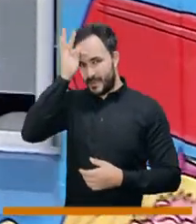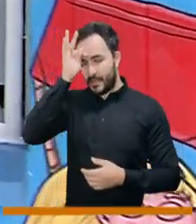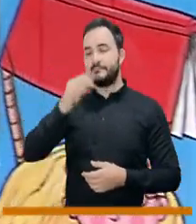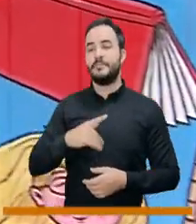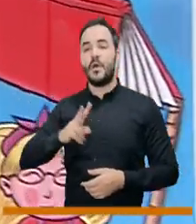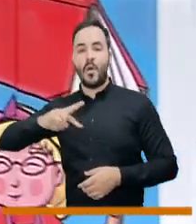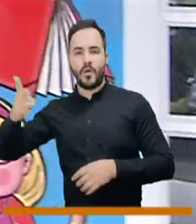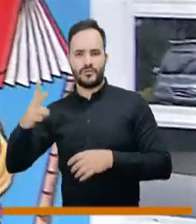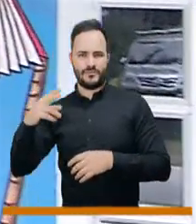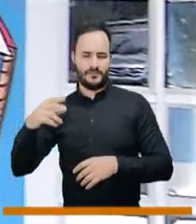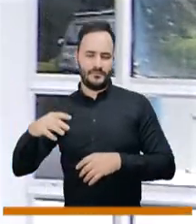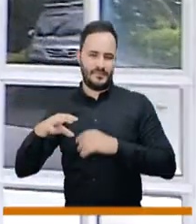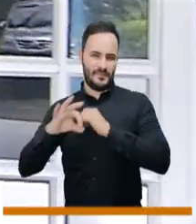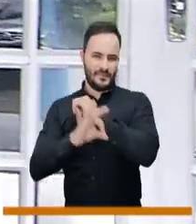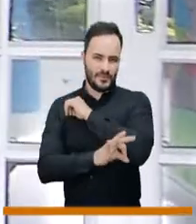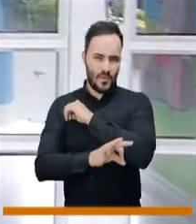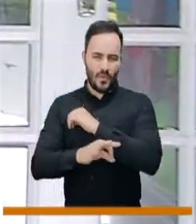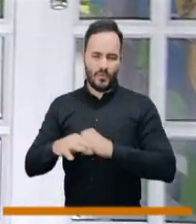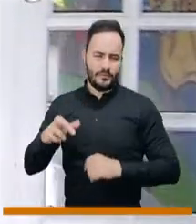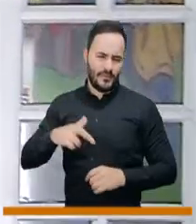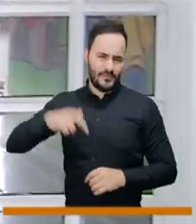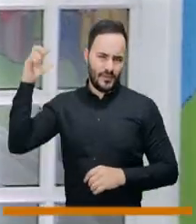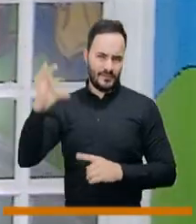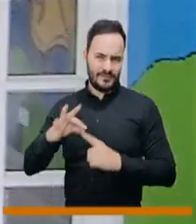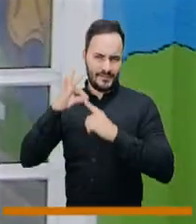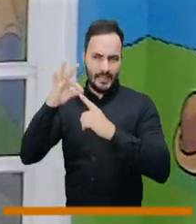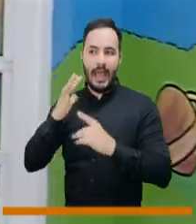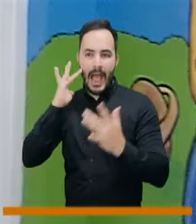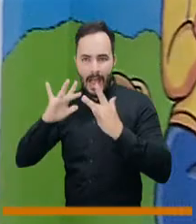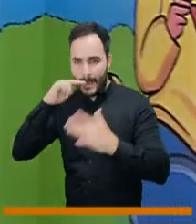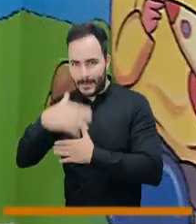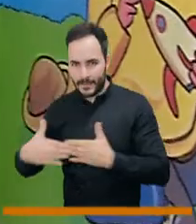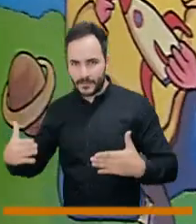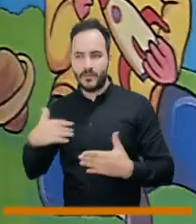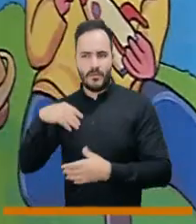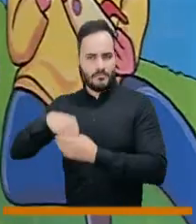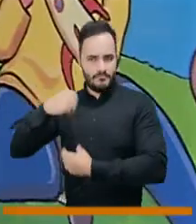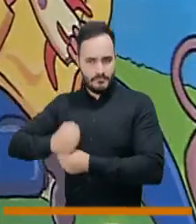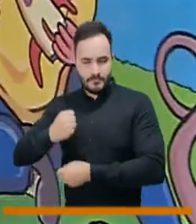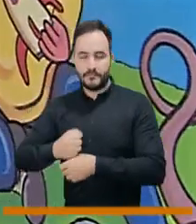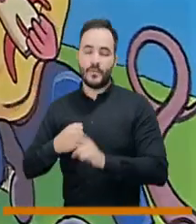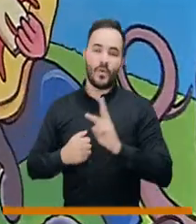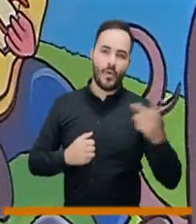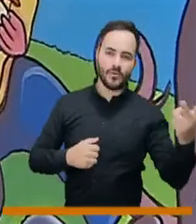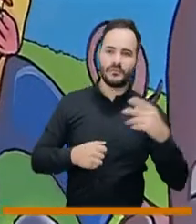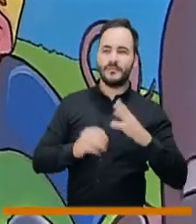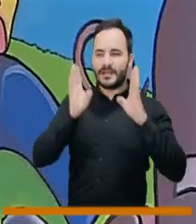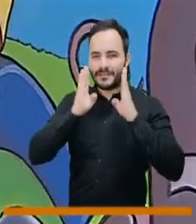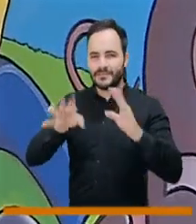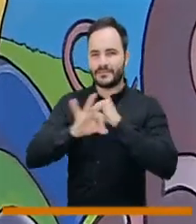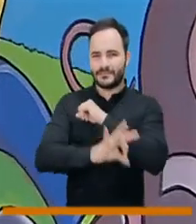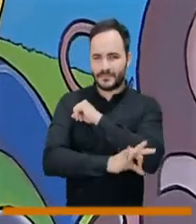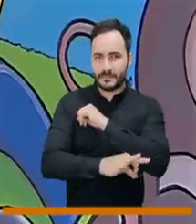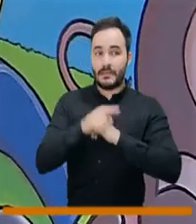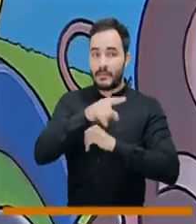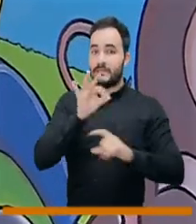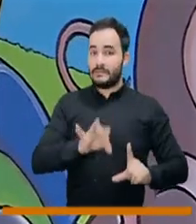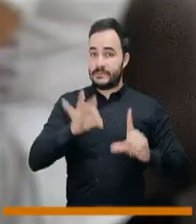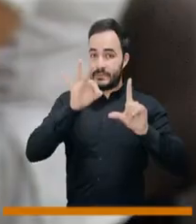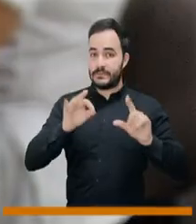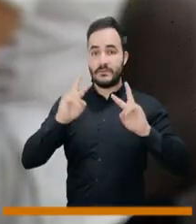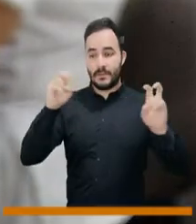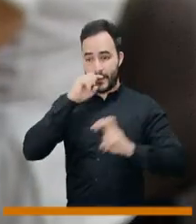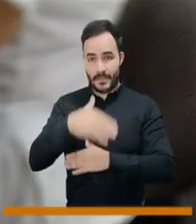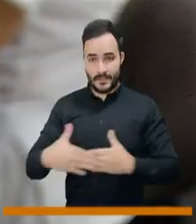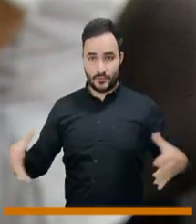consulta externa atendida por un psiquiatra infantil, que es el encargado de la unidad. También tenemos atención de psicología, que es con una